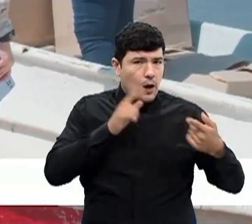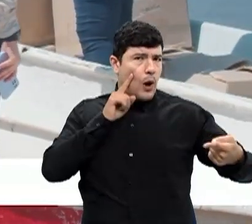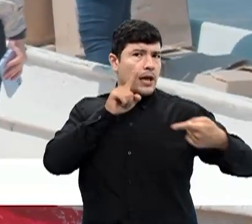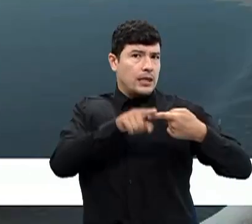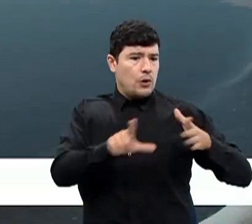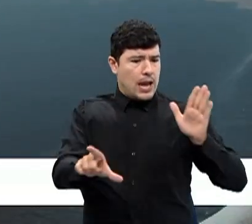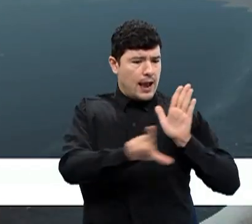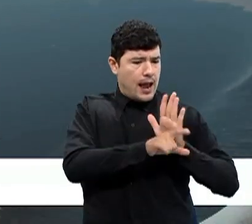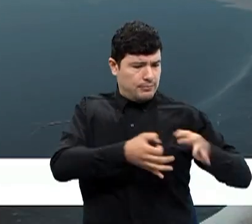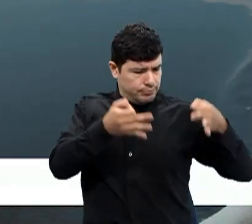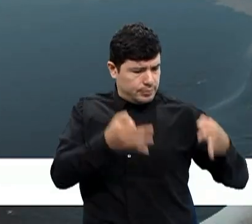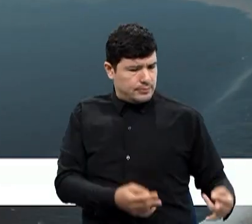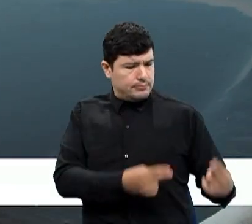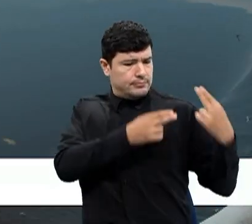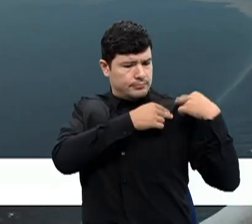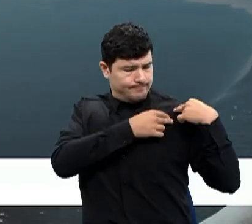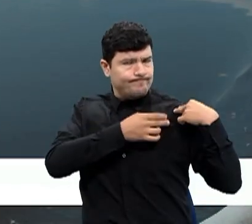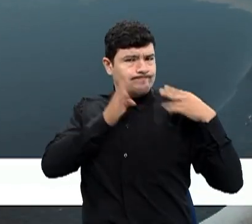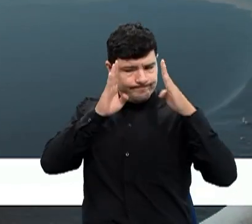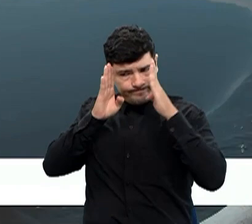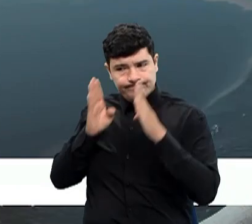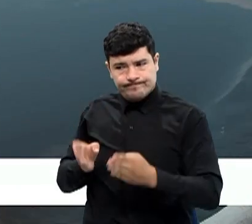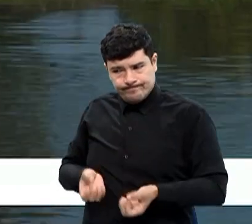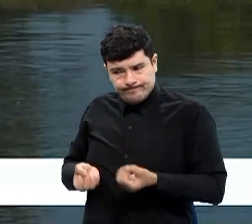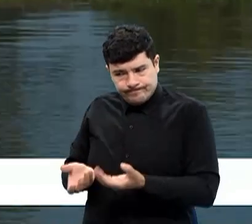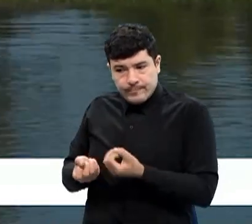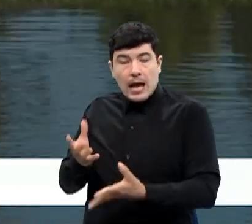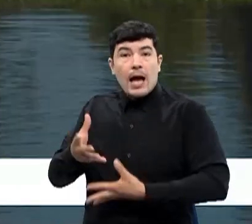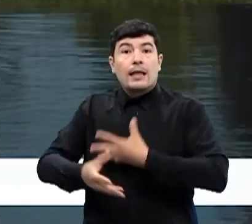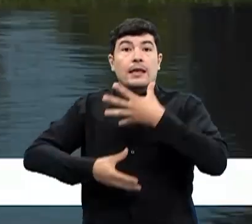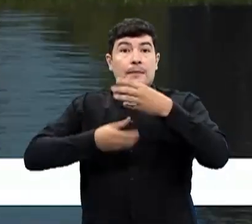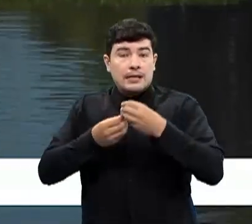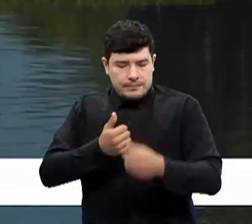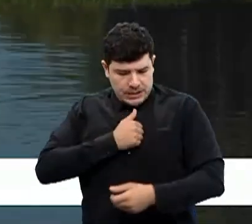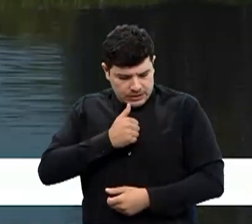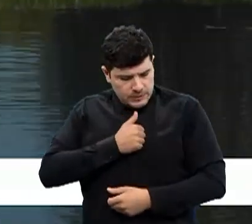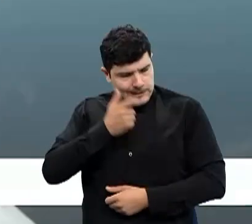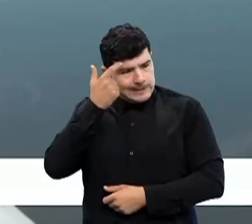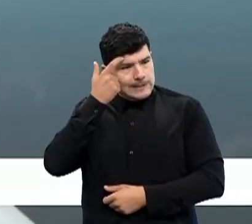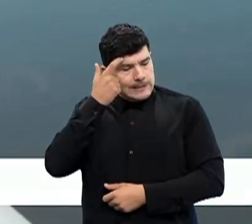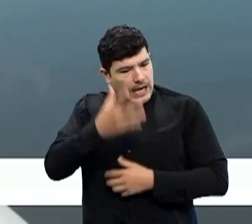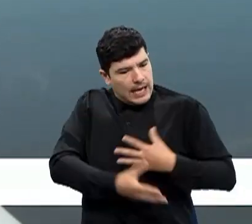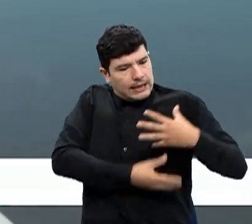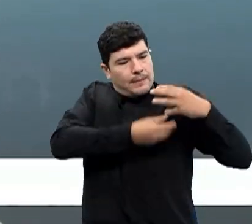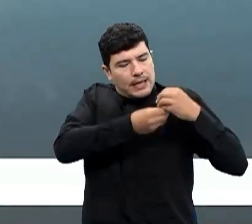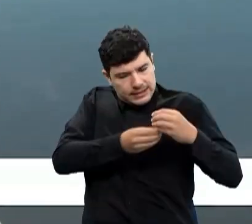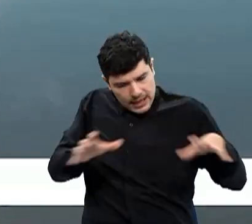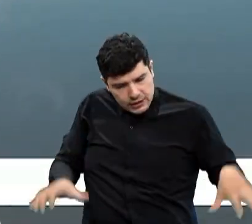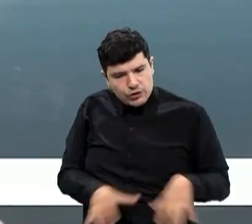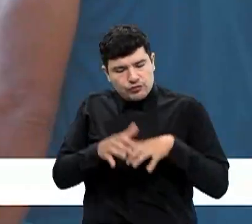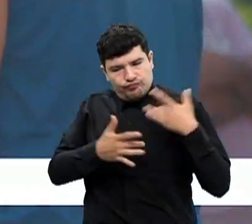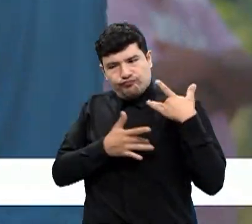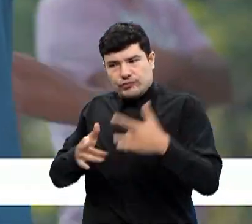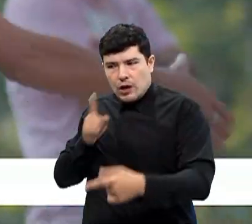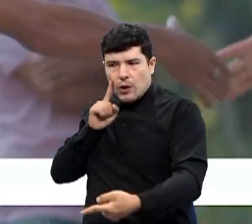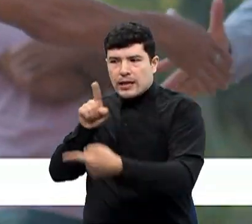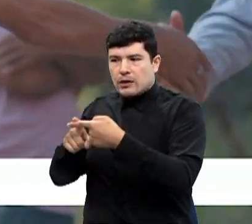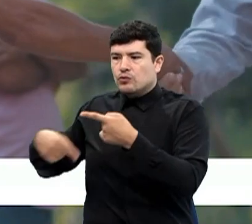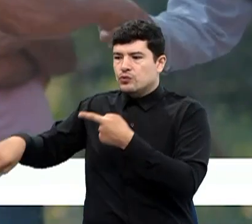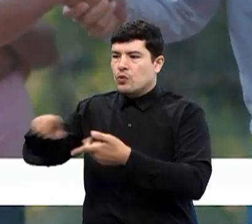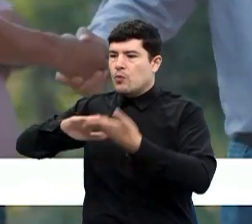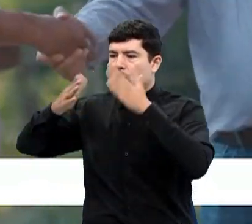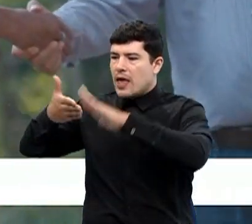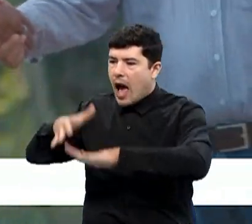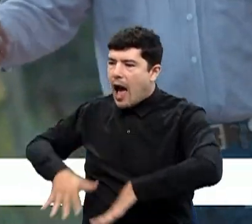legales, sino que busca a través de diferentes acciones voluntarias promover y fortalecer la cultura ambiental de sus grupos e